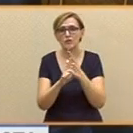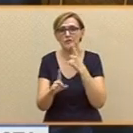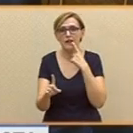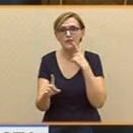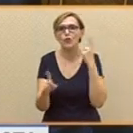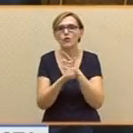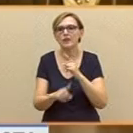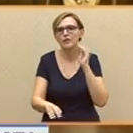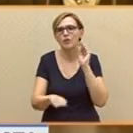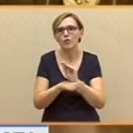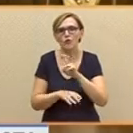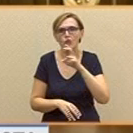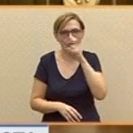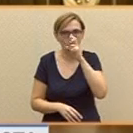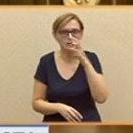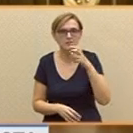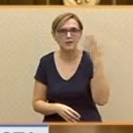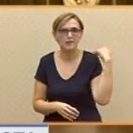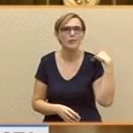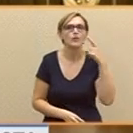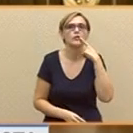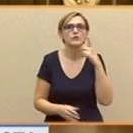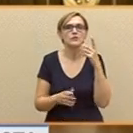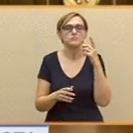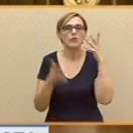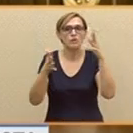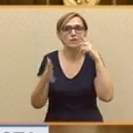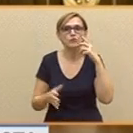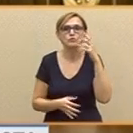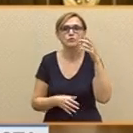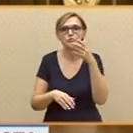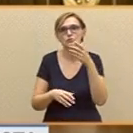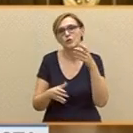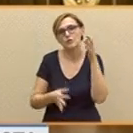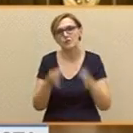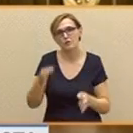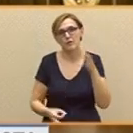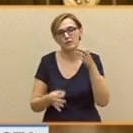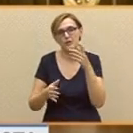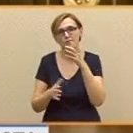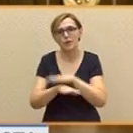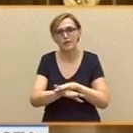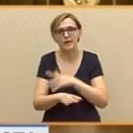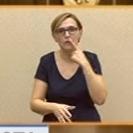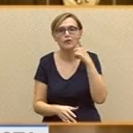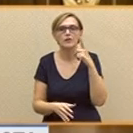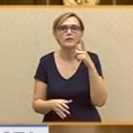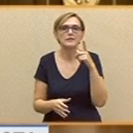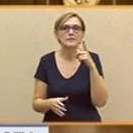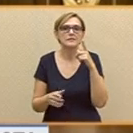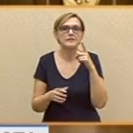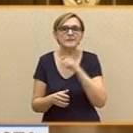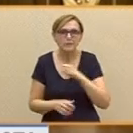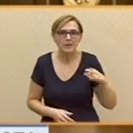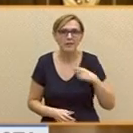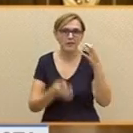conservador. El Consejo es un órgano de gobierno, no un órgano de representación. Tiene que defender la independencia judicial, nombrar a los altos